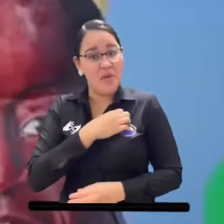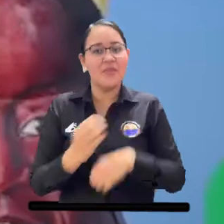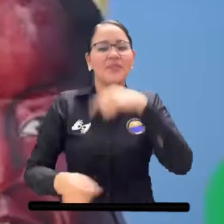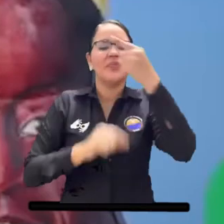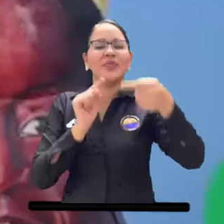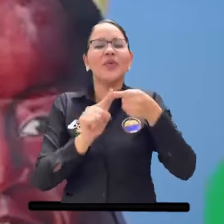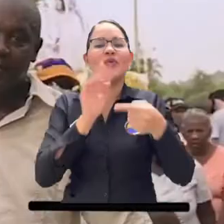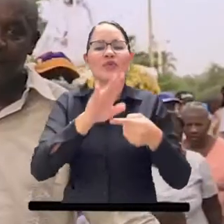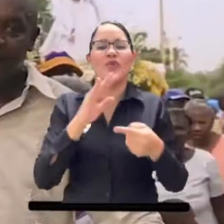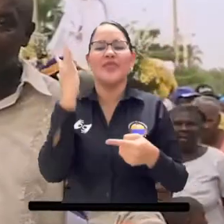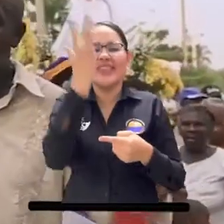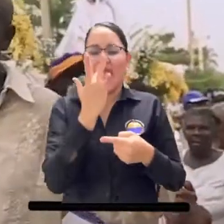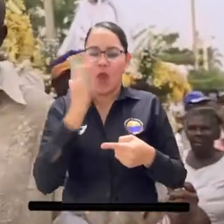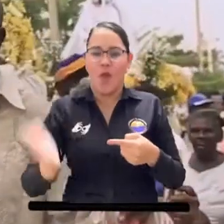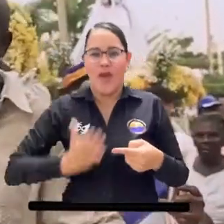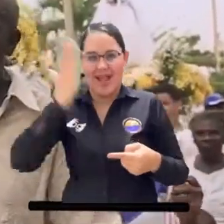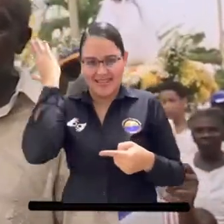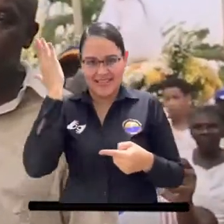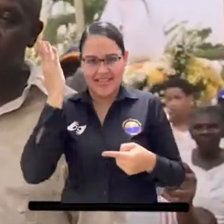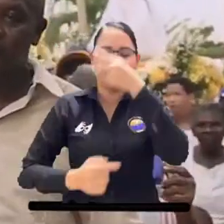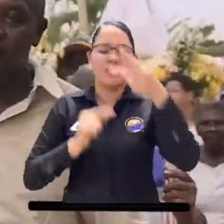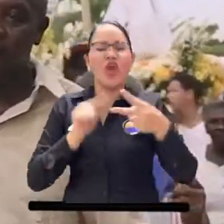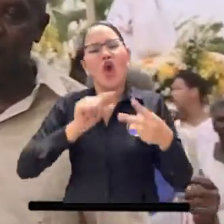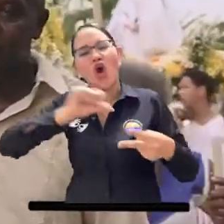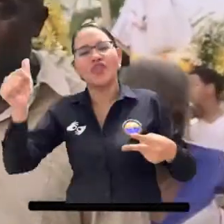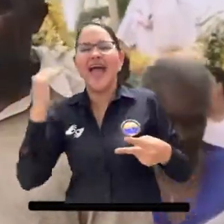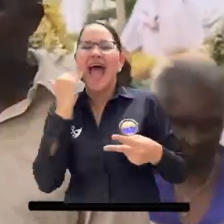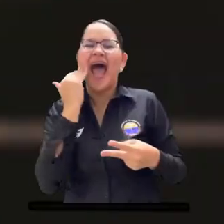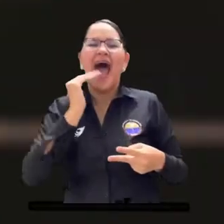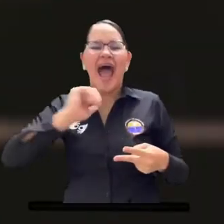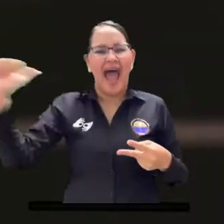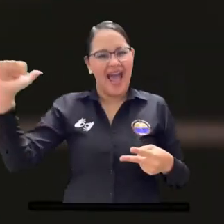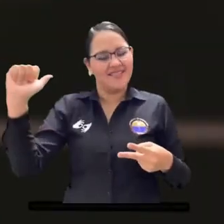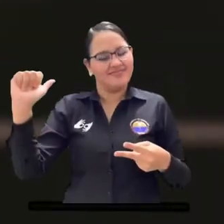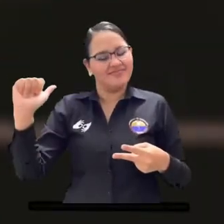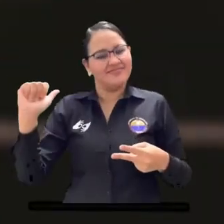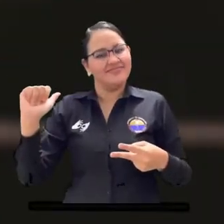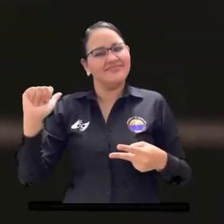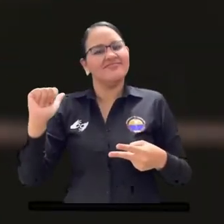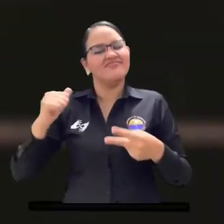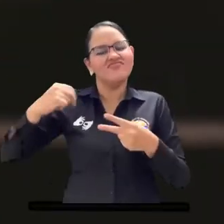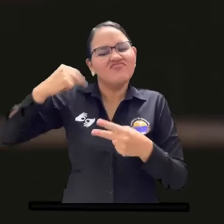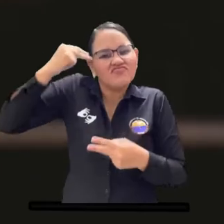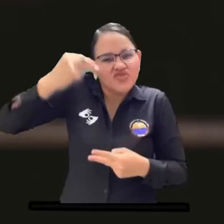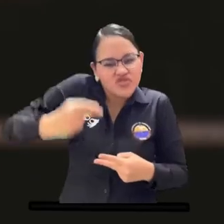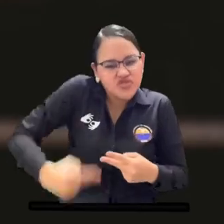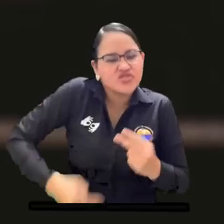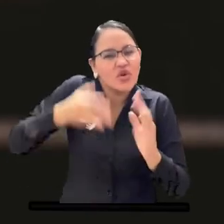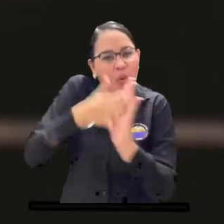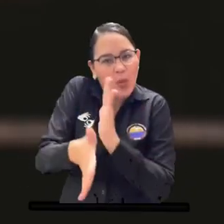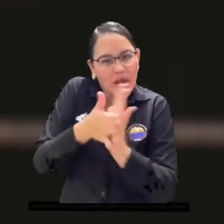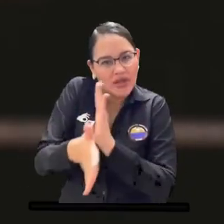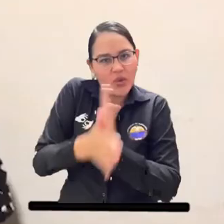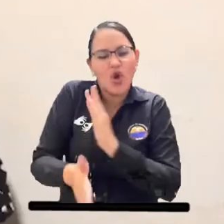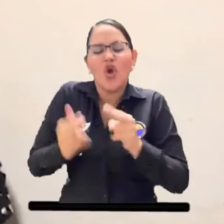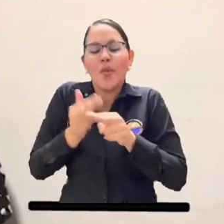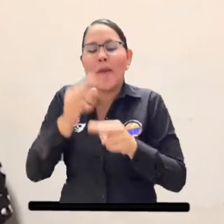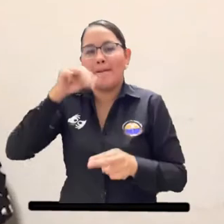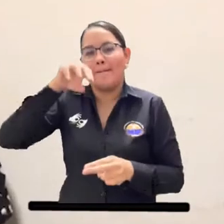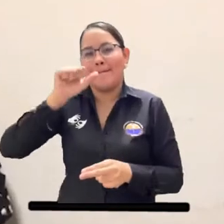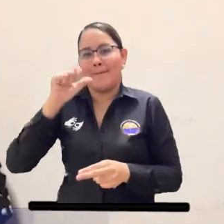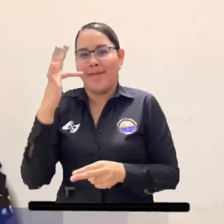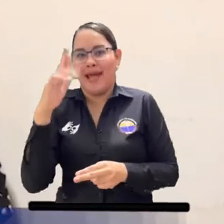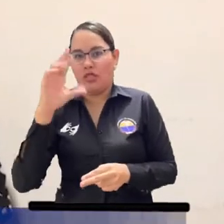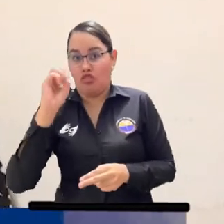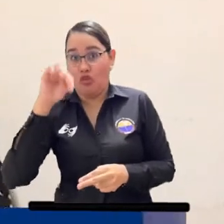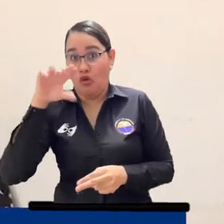y obra del poeta Jorge Artel. Y la segunda, seleccionada en la línea Crónicas Mujeres, con el proyecto Matronas. Nuestro